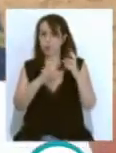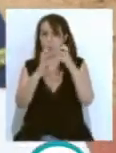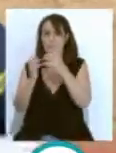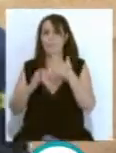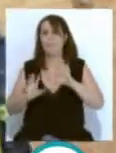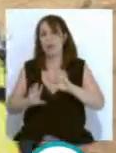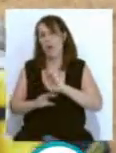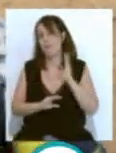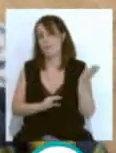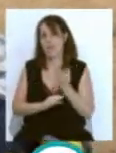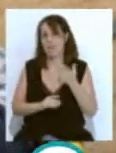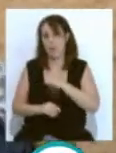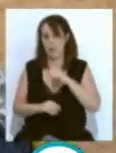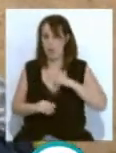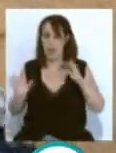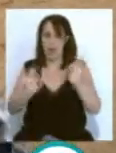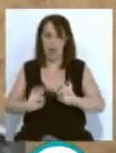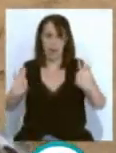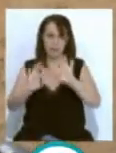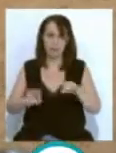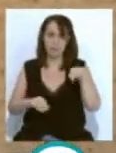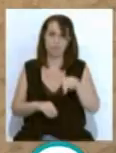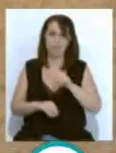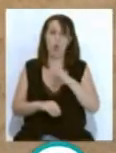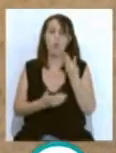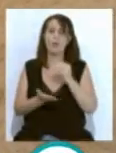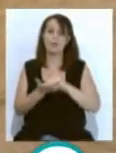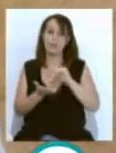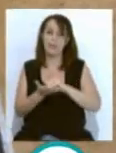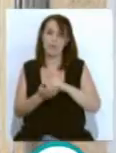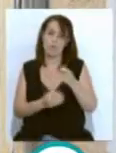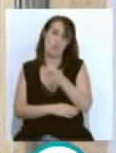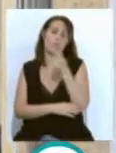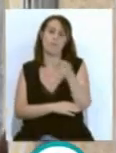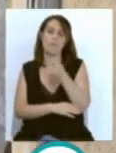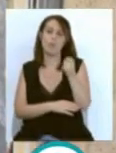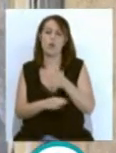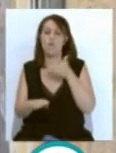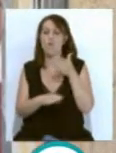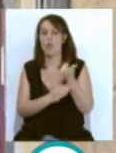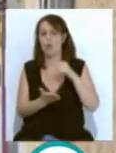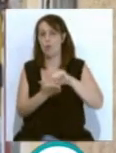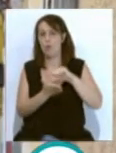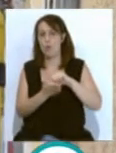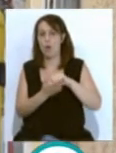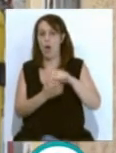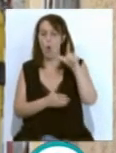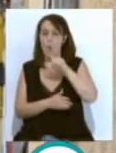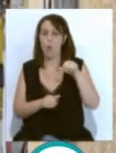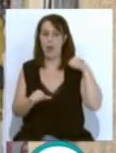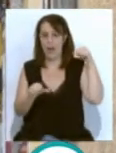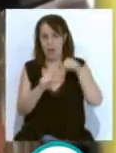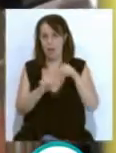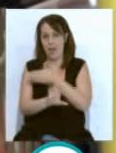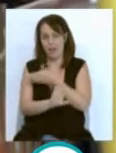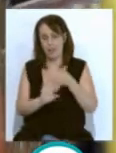lamentan daños personales. Esta sería la cuarta actuación de los bomberos en la ciudad desde el mes de julio. Todos ellos